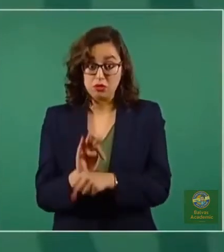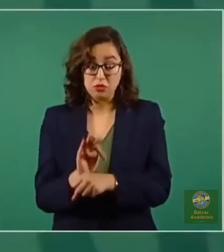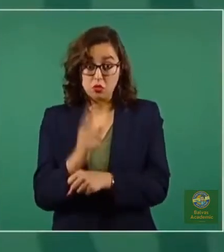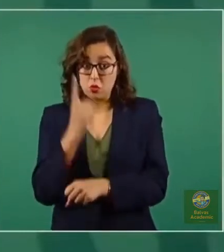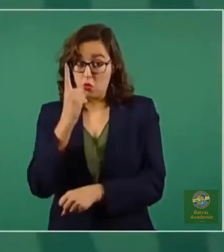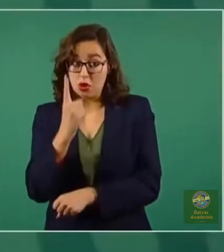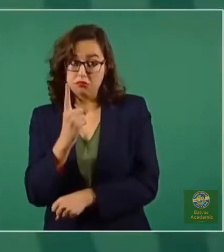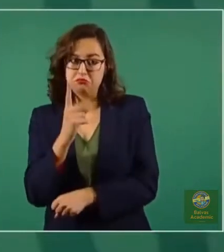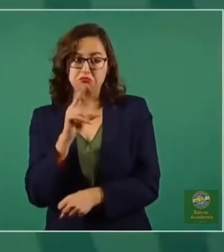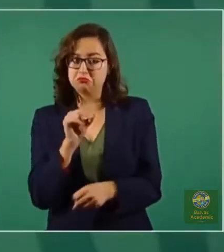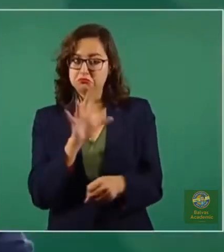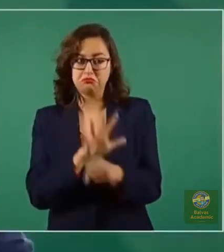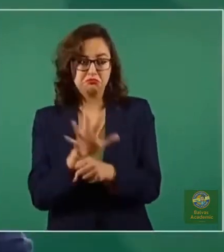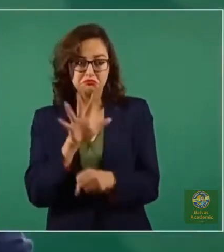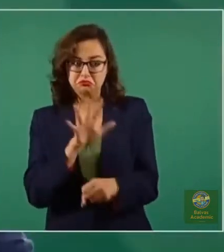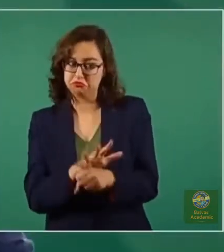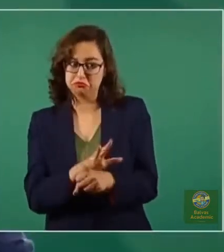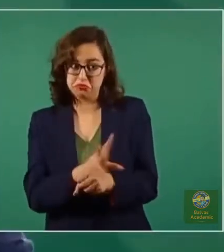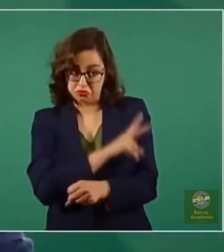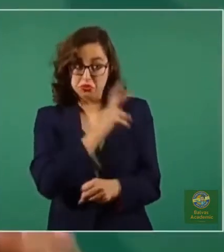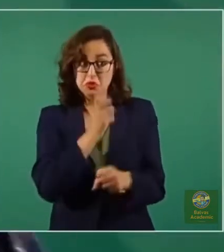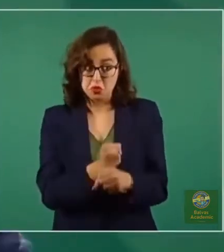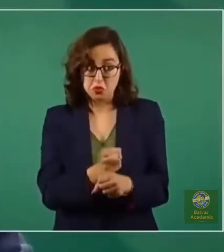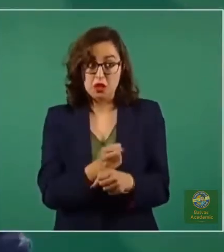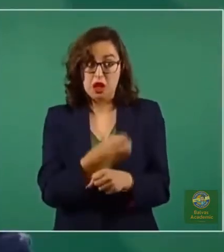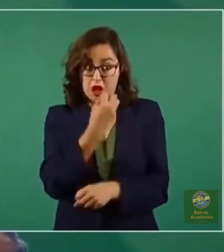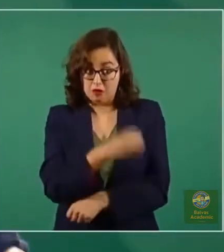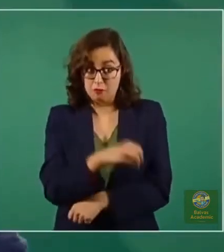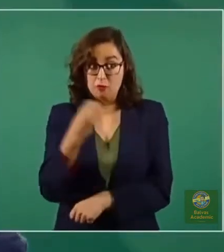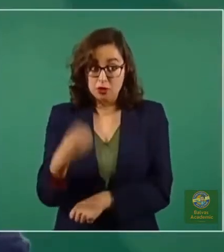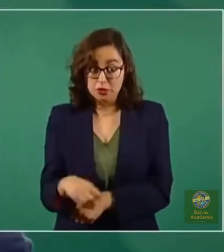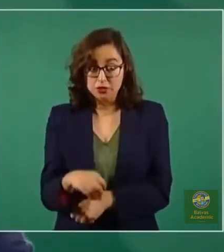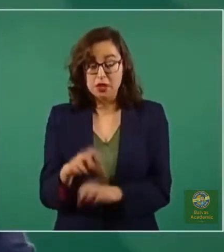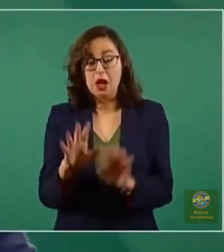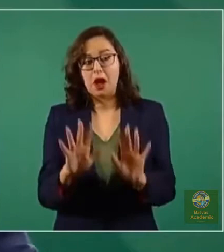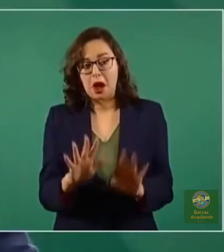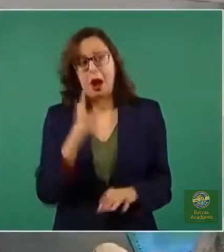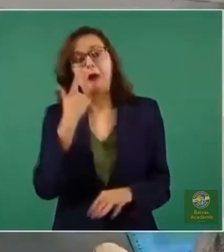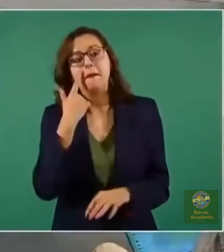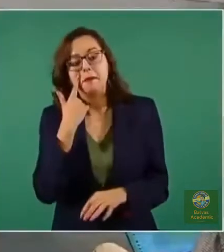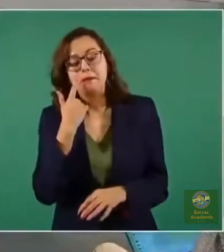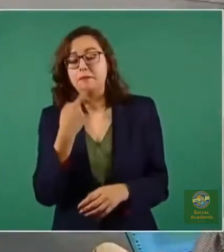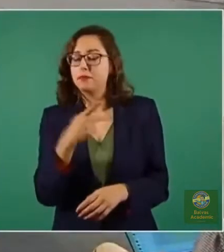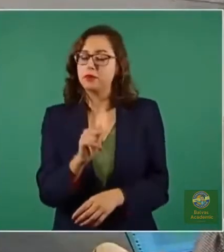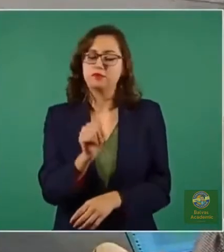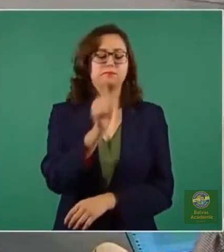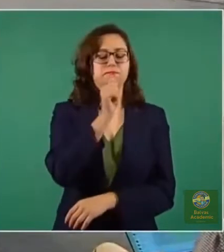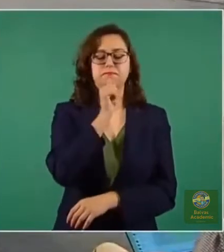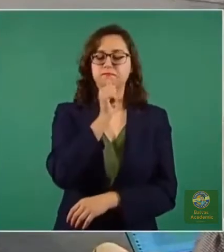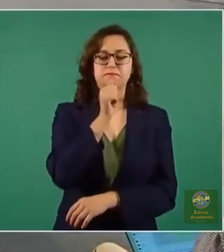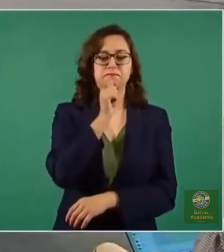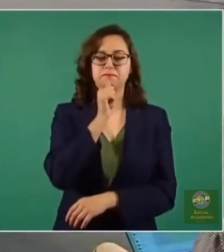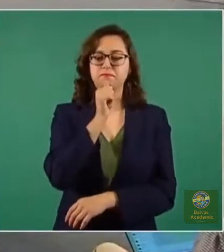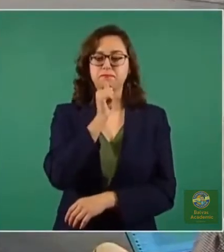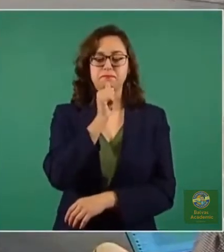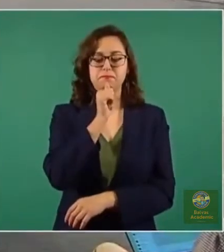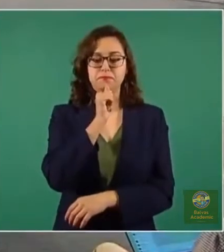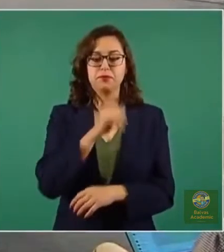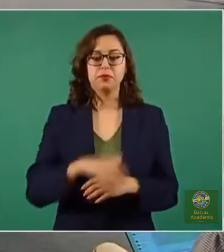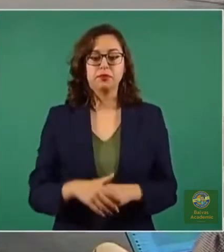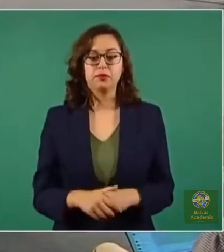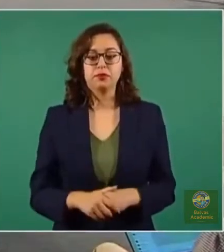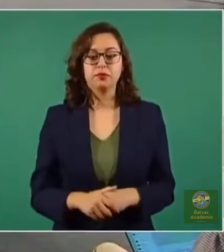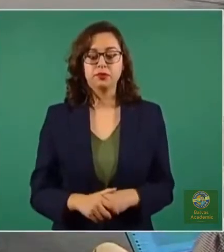Eso podría llevar a otra decisión, pero hasta hoy eso no ha ocurrido. Y perdón, doctor, ¿cuál sería este